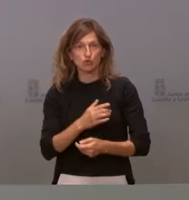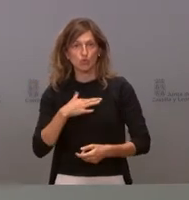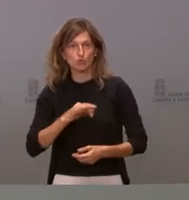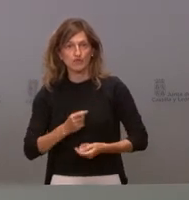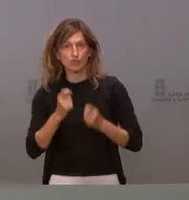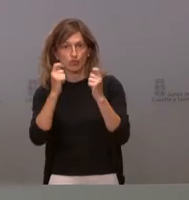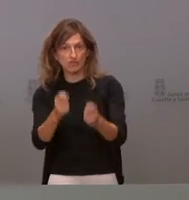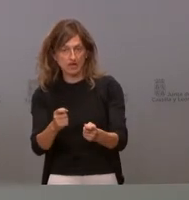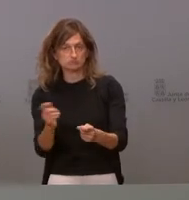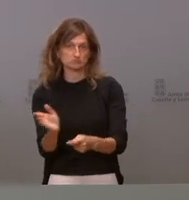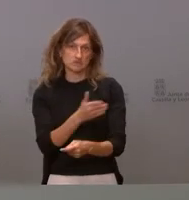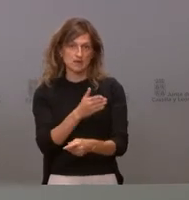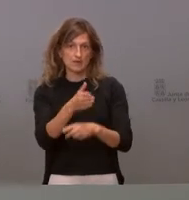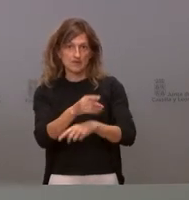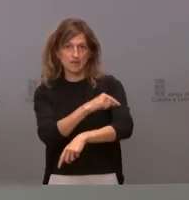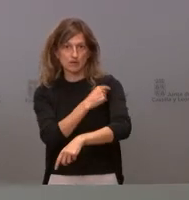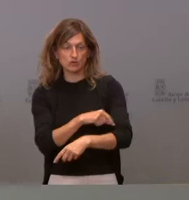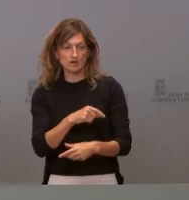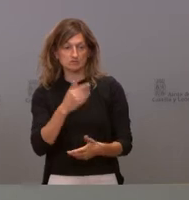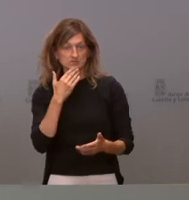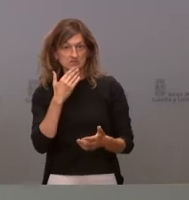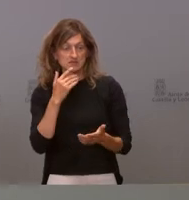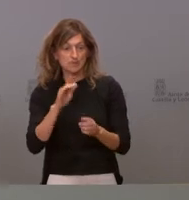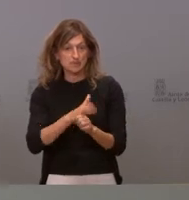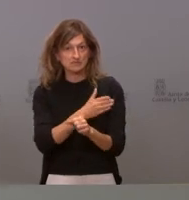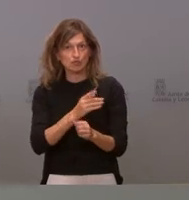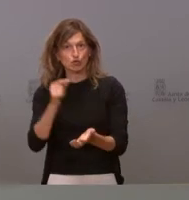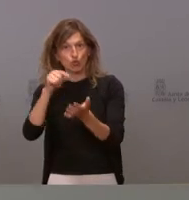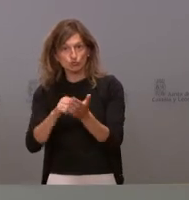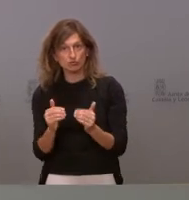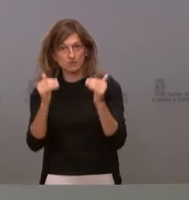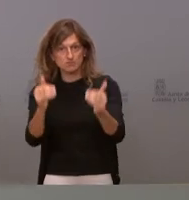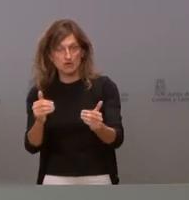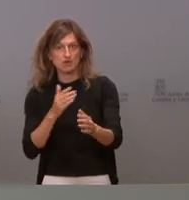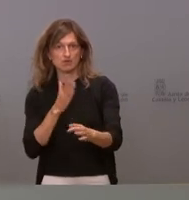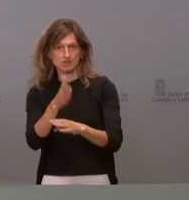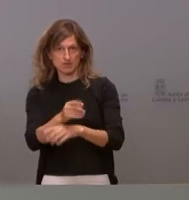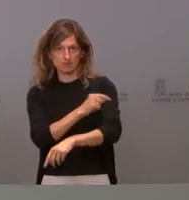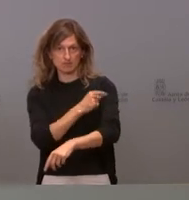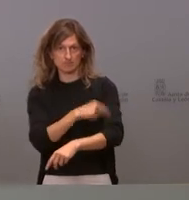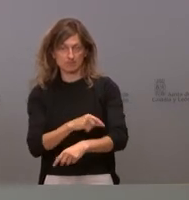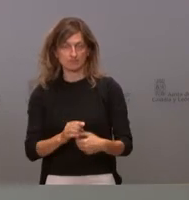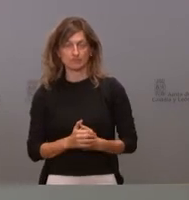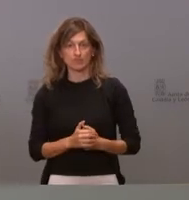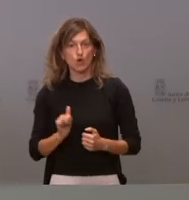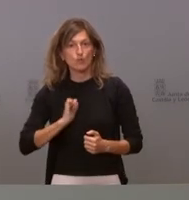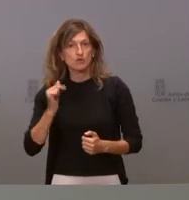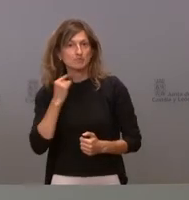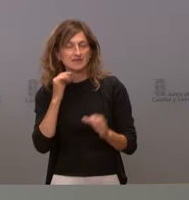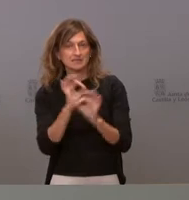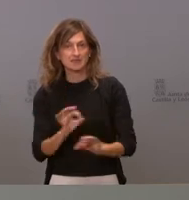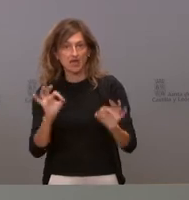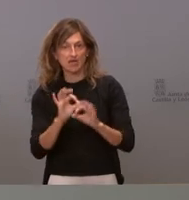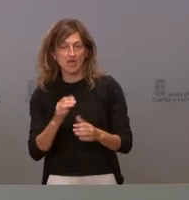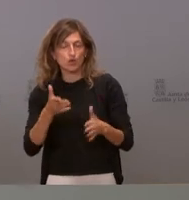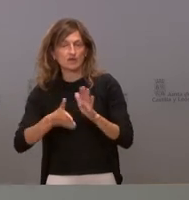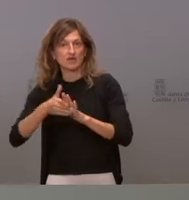de vacunarse es decir va a haber repescas suficientes para que cualquiera que quiera vacunarse se pueda vacunar nadie ha perdido sus oportunidades aunque ya han